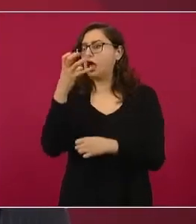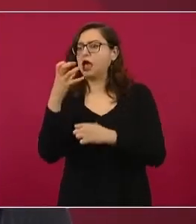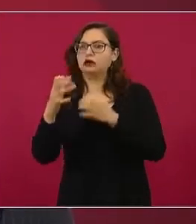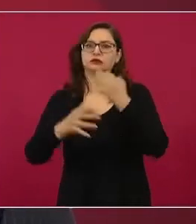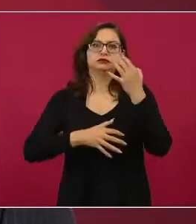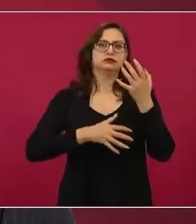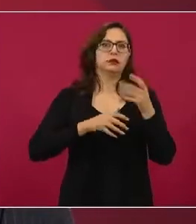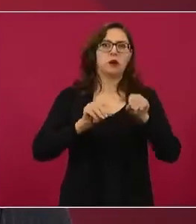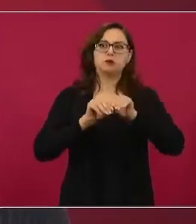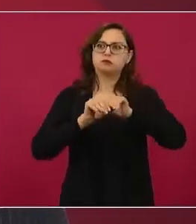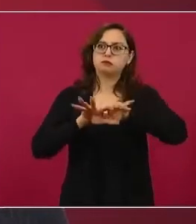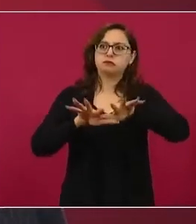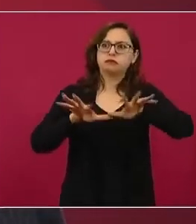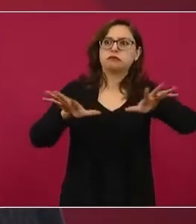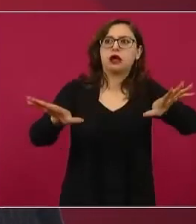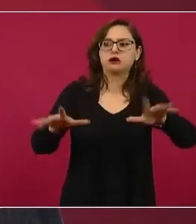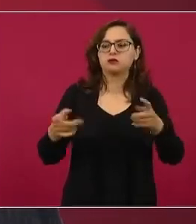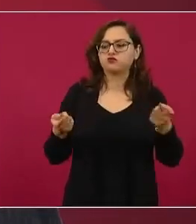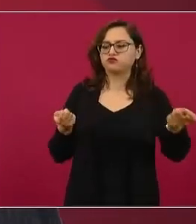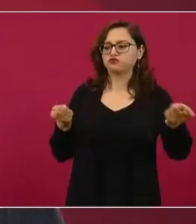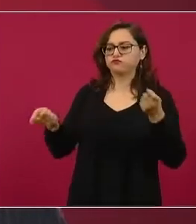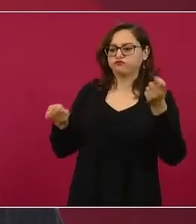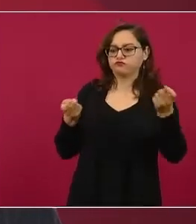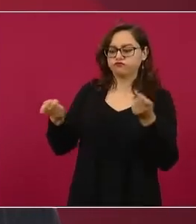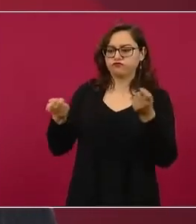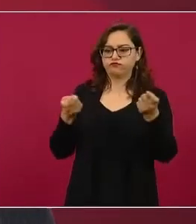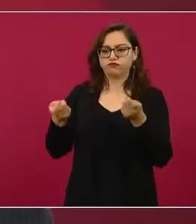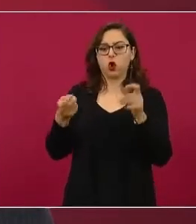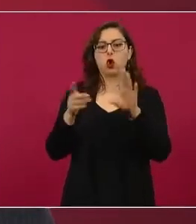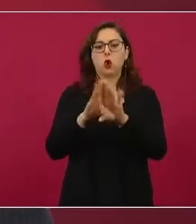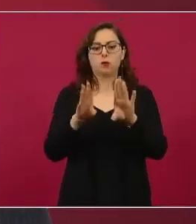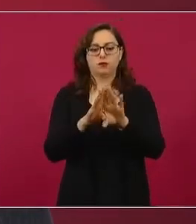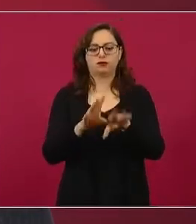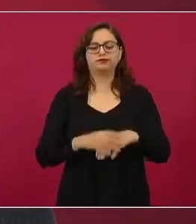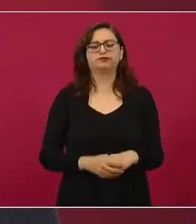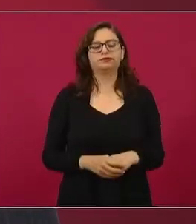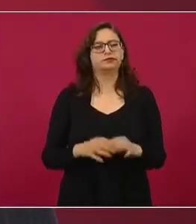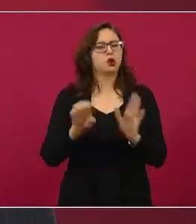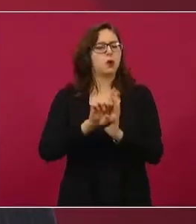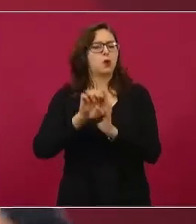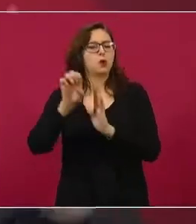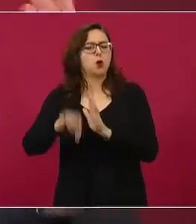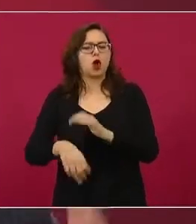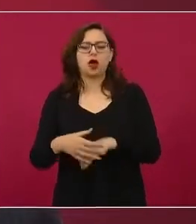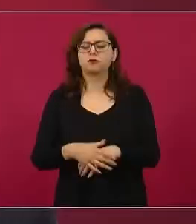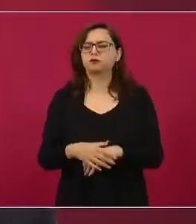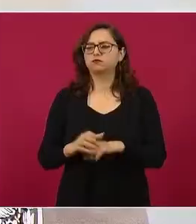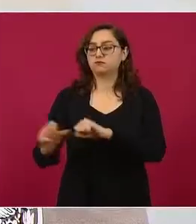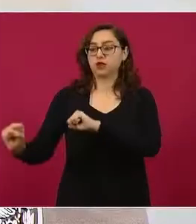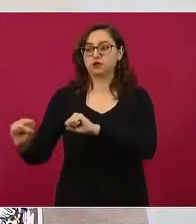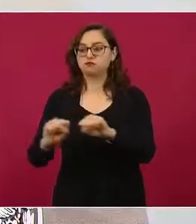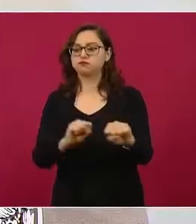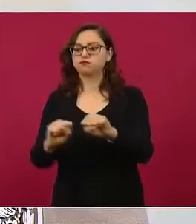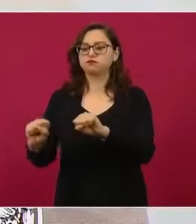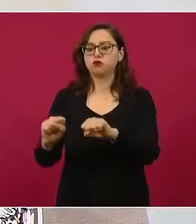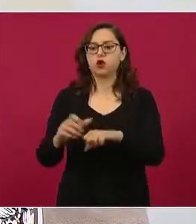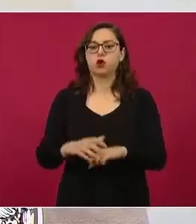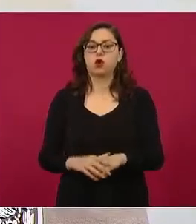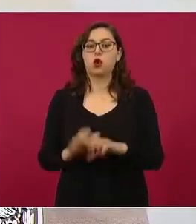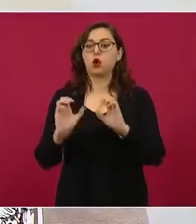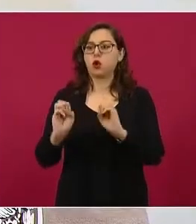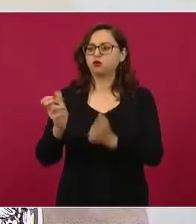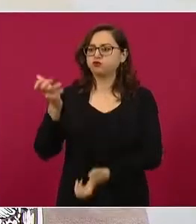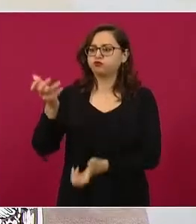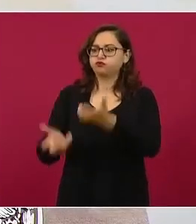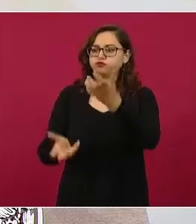la mayoría lo han visto, con los terremotos, con los temblores, lo mismo pasa con los incendios en un edificio. Por todos